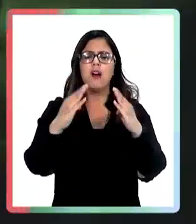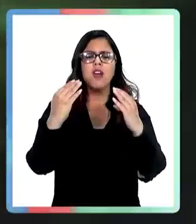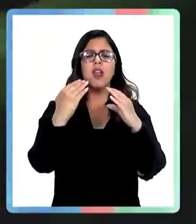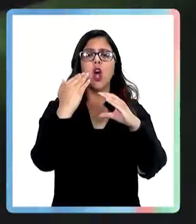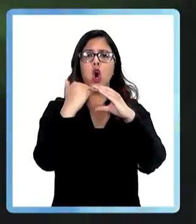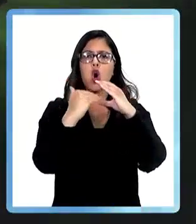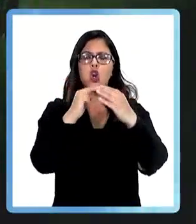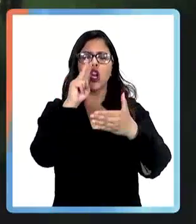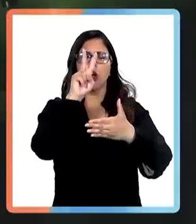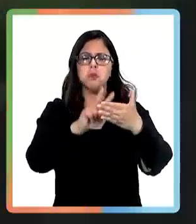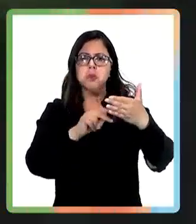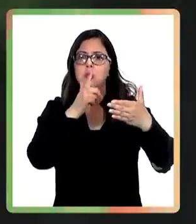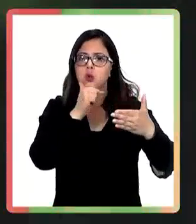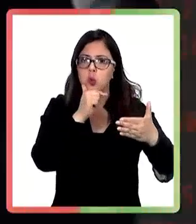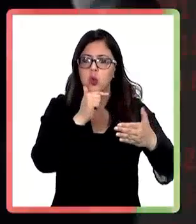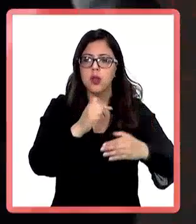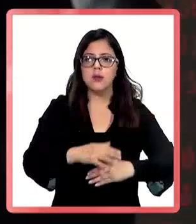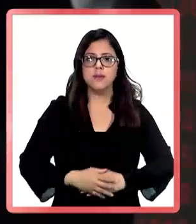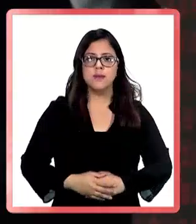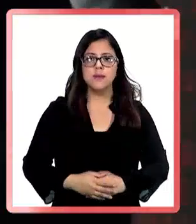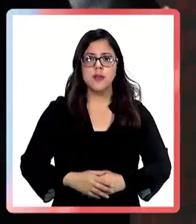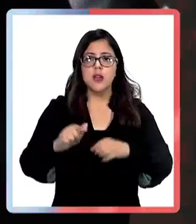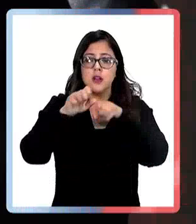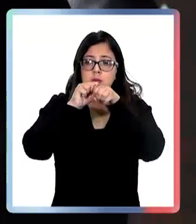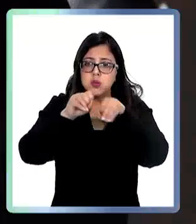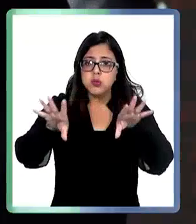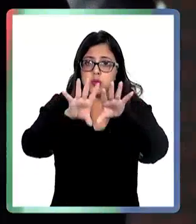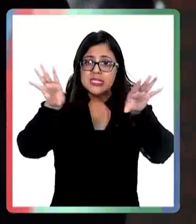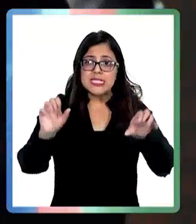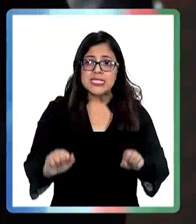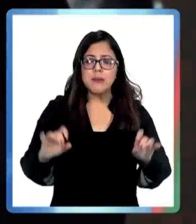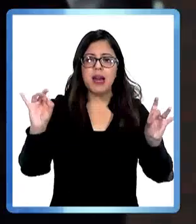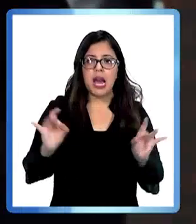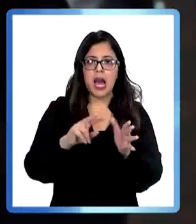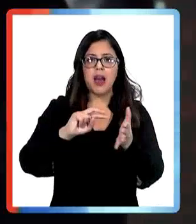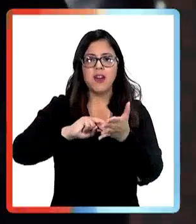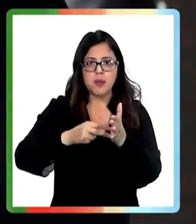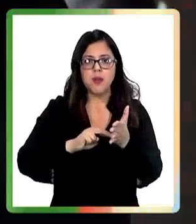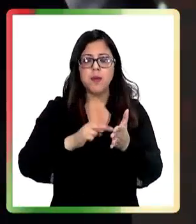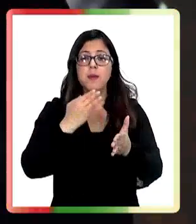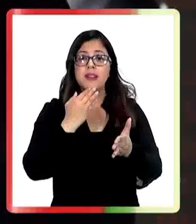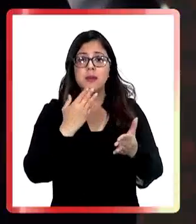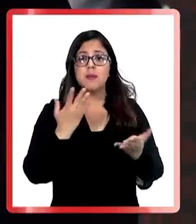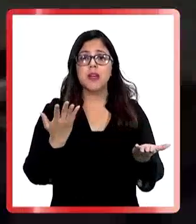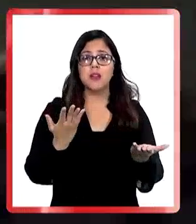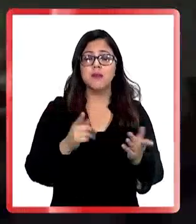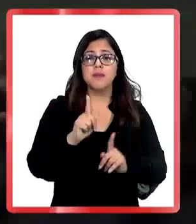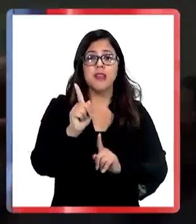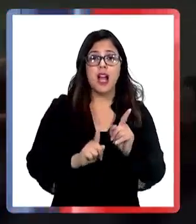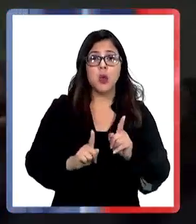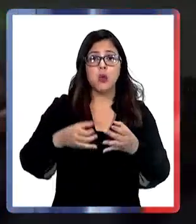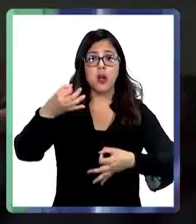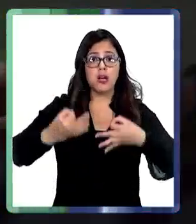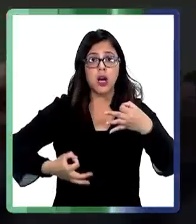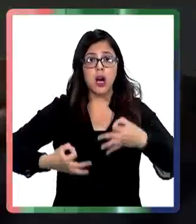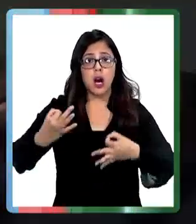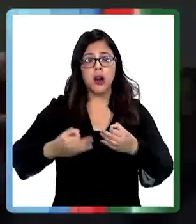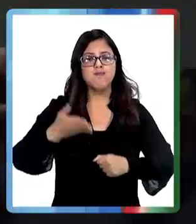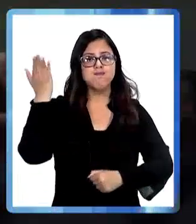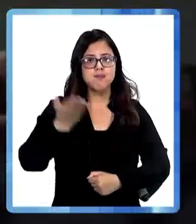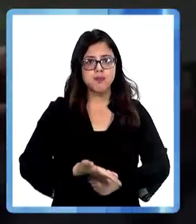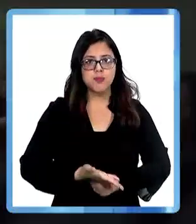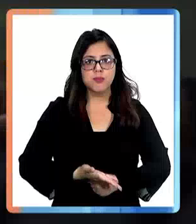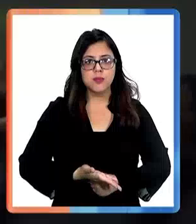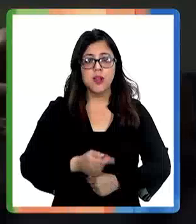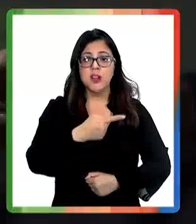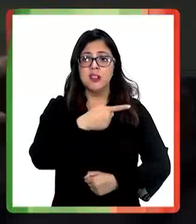mensajes de dudosa procedencia. La infección mantiene a los sistemas con graves problemas, que incluso provocó que algunas audiencias se suspendieran.